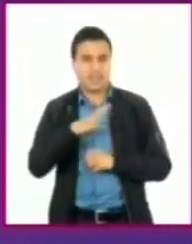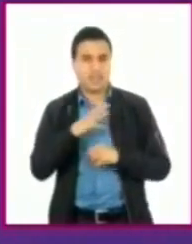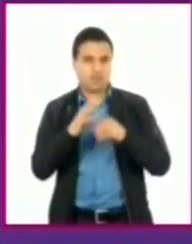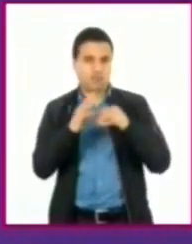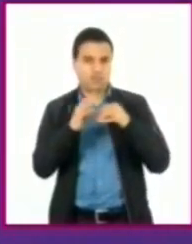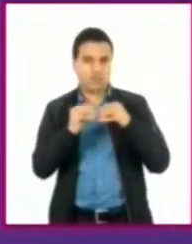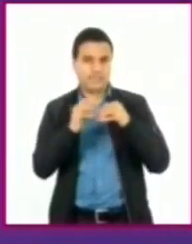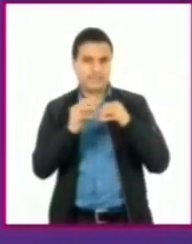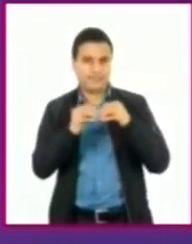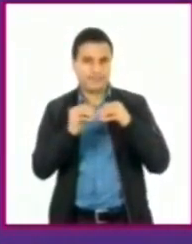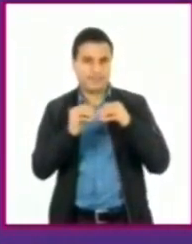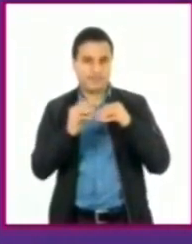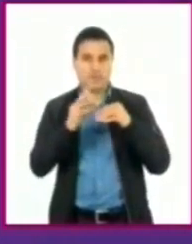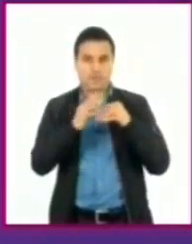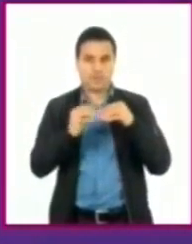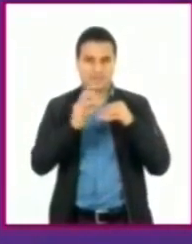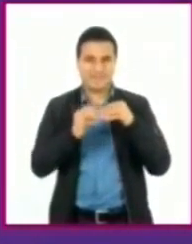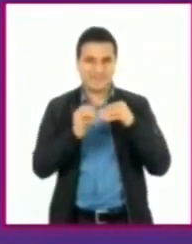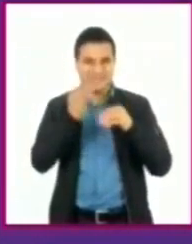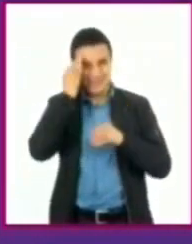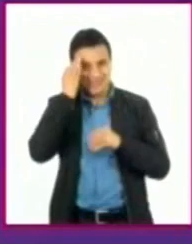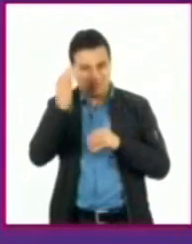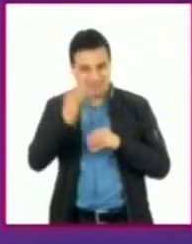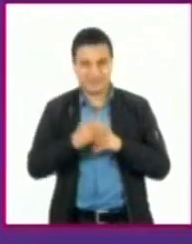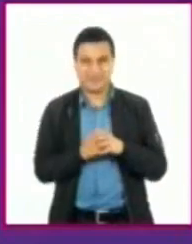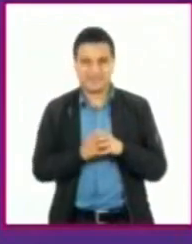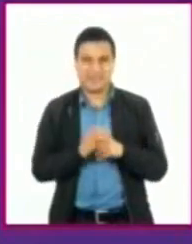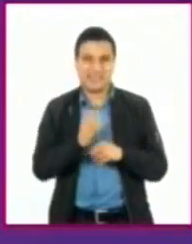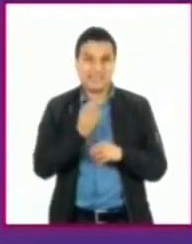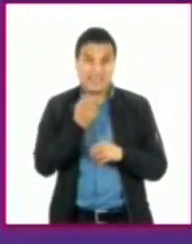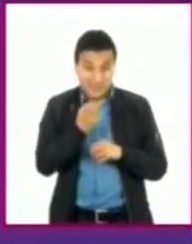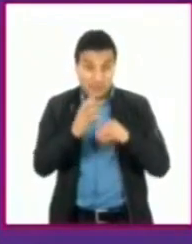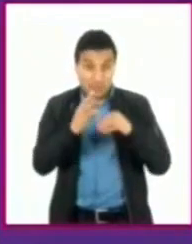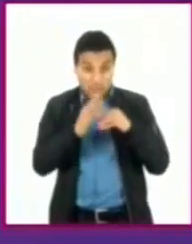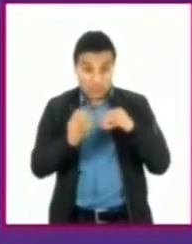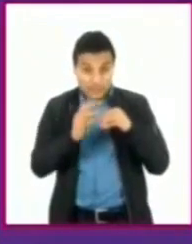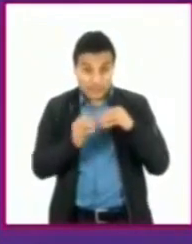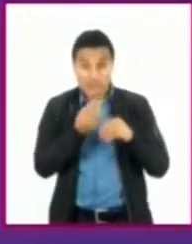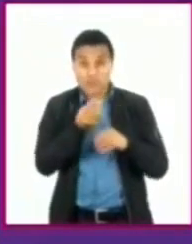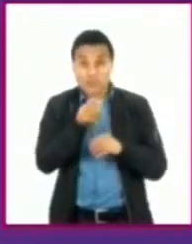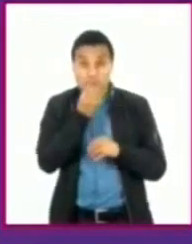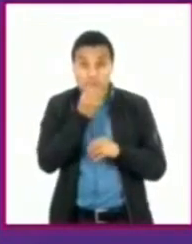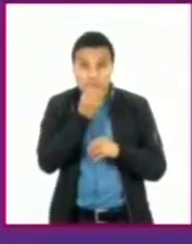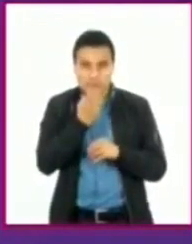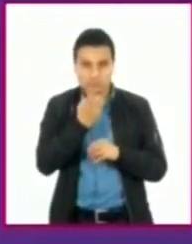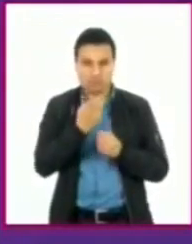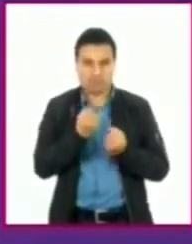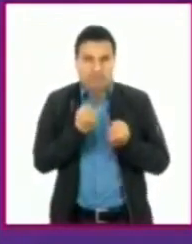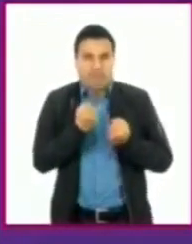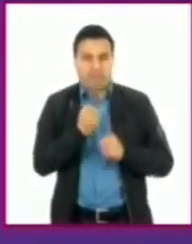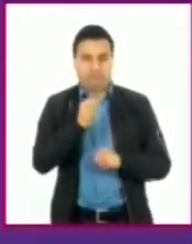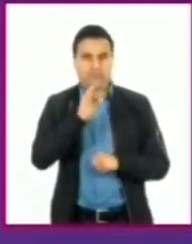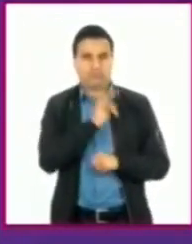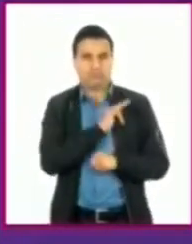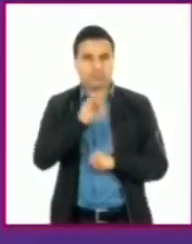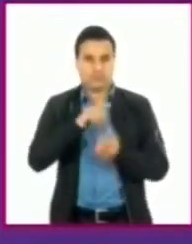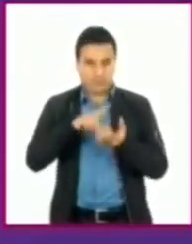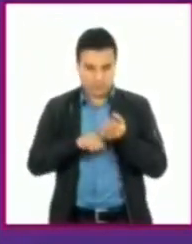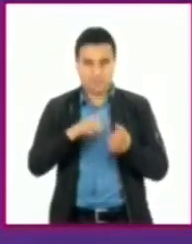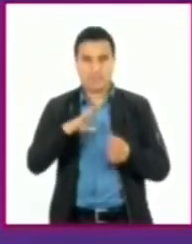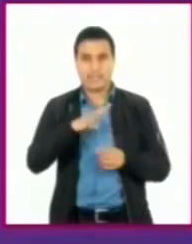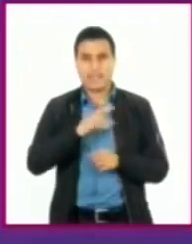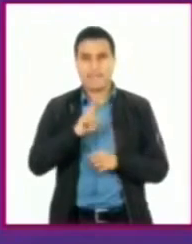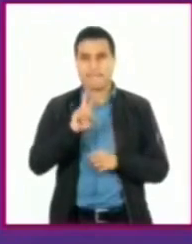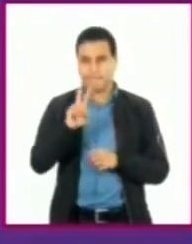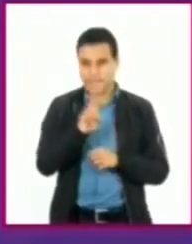debemos comer. Las frutas que llamamos de temporada son las frutas que debemos ingerir durante esa época porque contienen vitaminas y